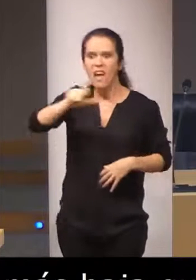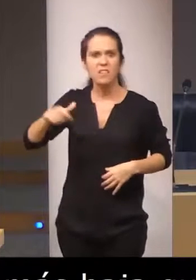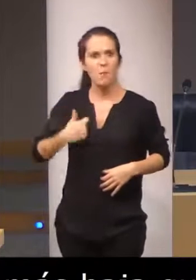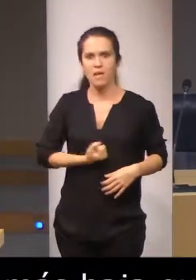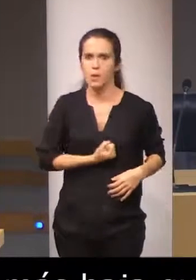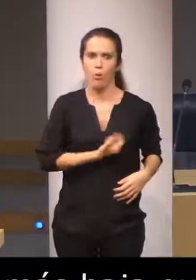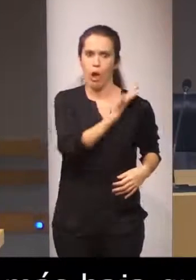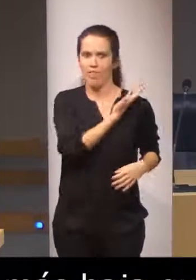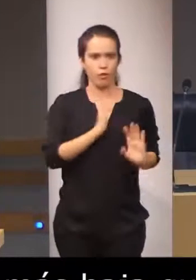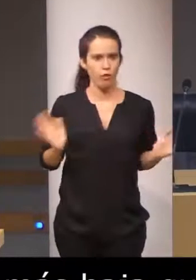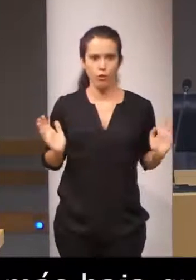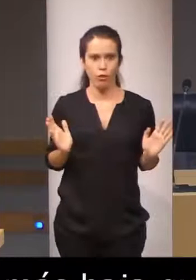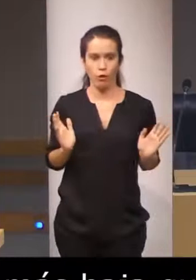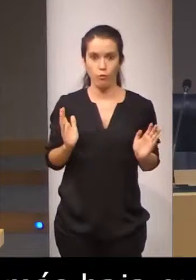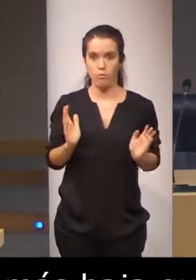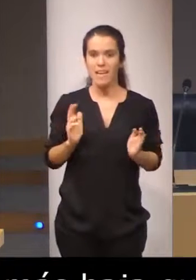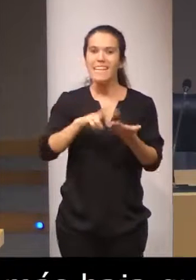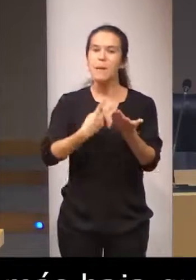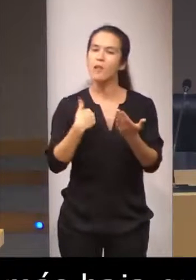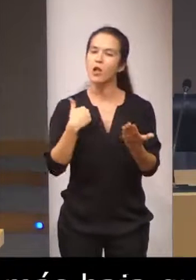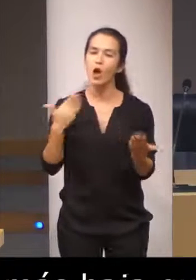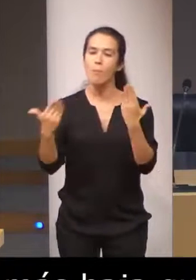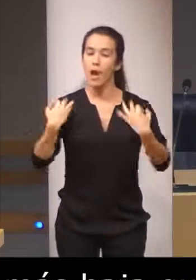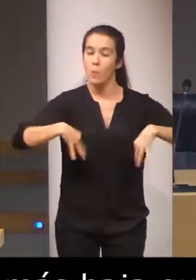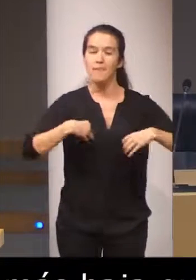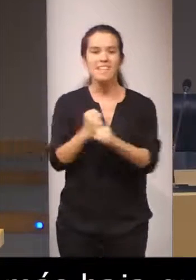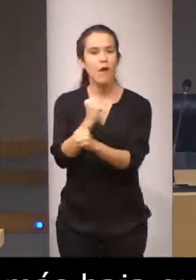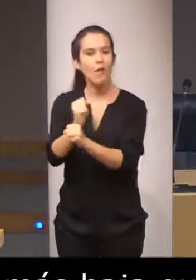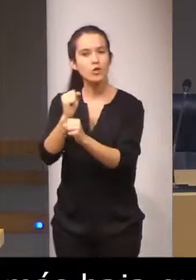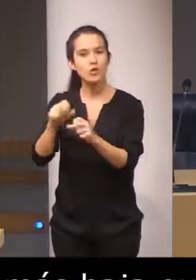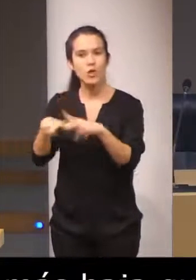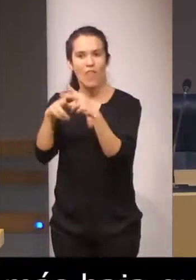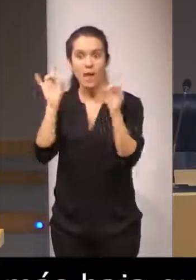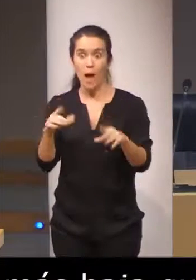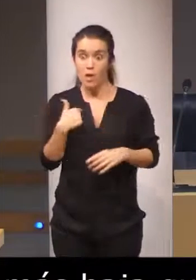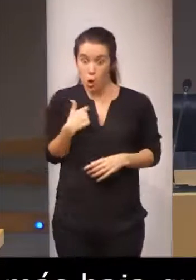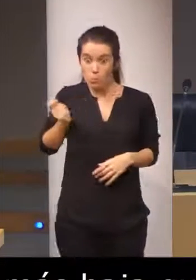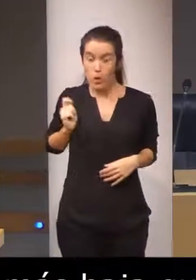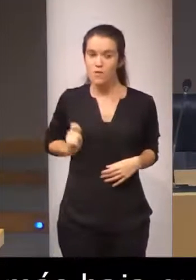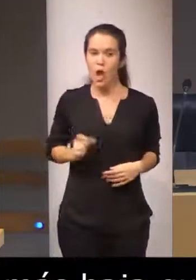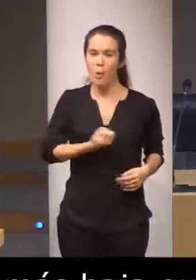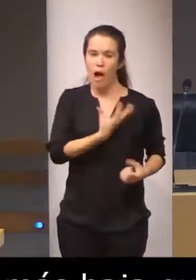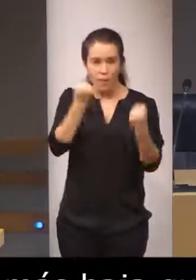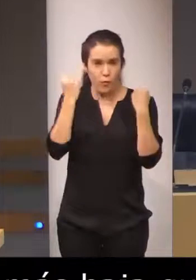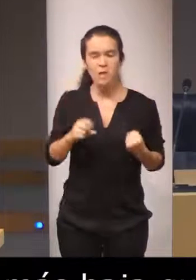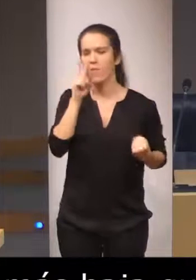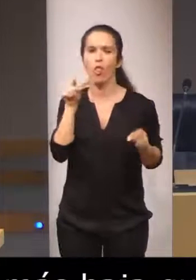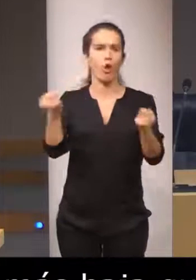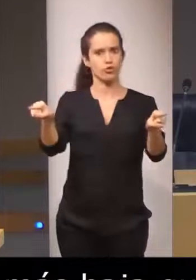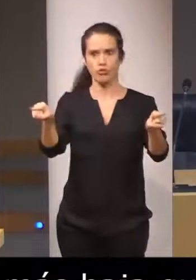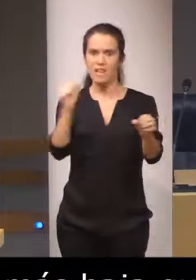equiparar al intérprete con el trabajador social son las dos profesiones más vocacionales que conozco se vuelcan